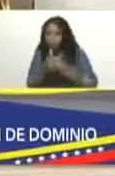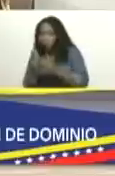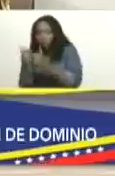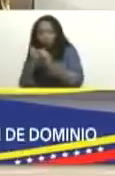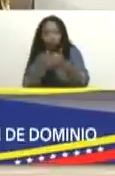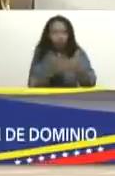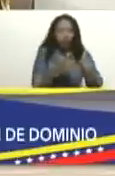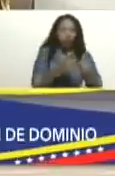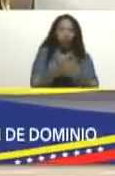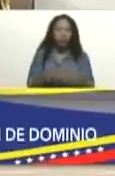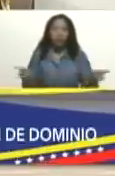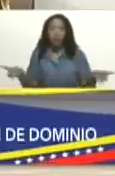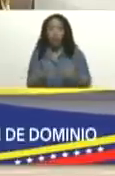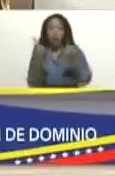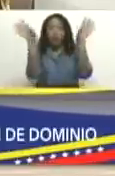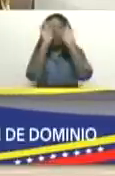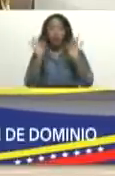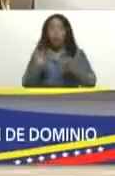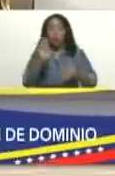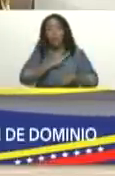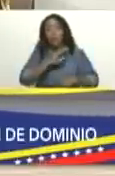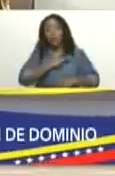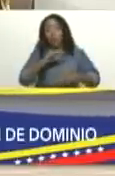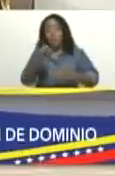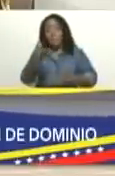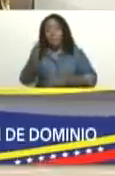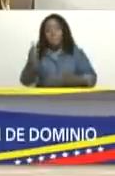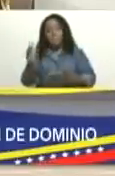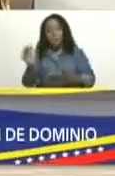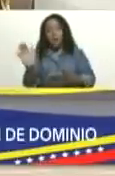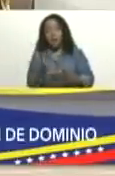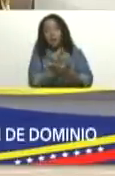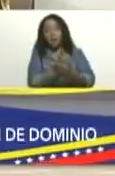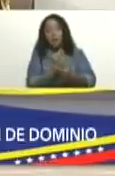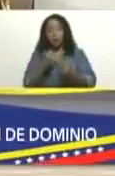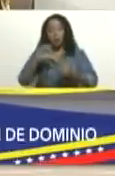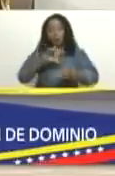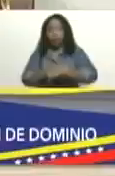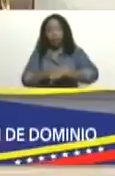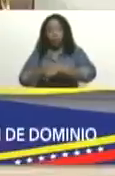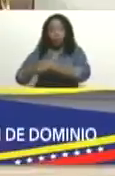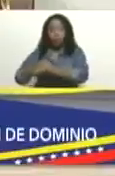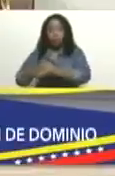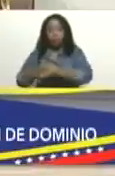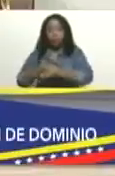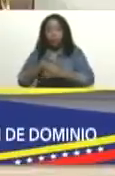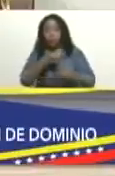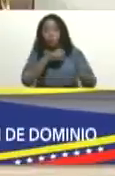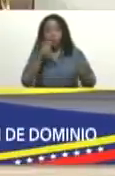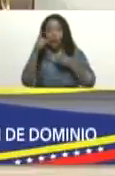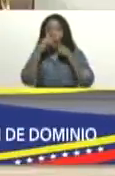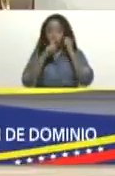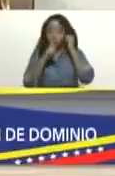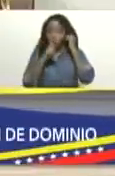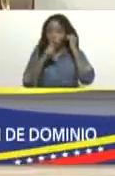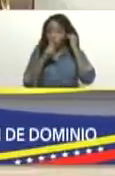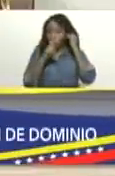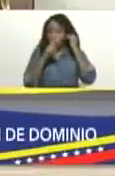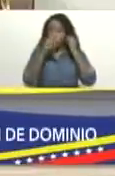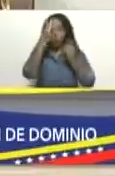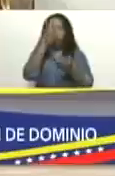igualmente la relación de bienes incautados y asegurados en casos narcotráficos solo el año dos mil veintitrés